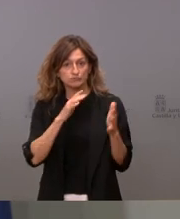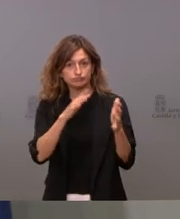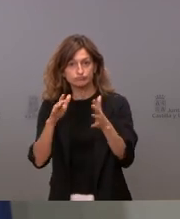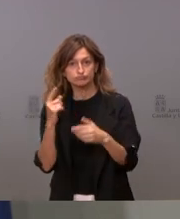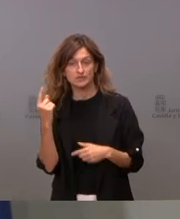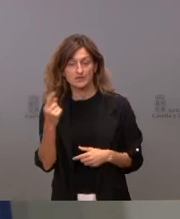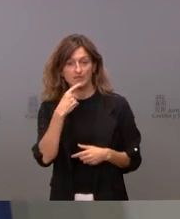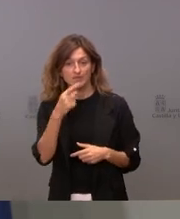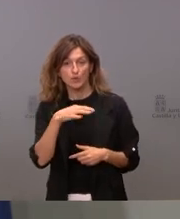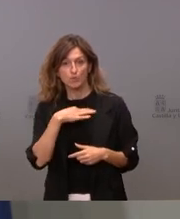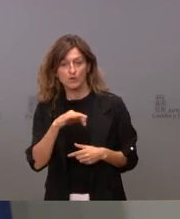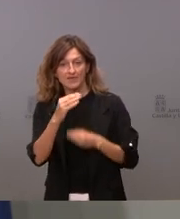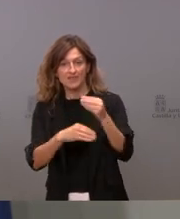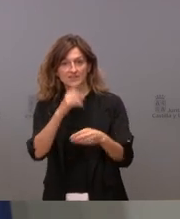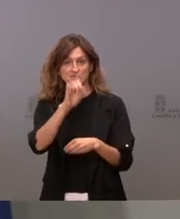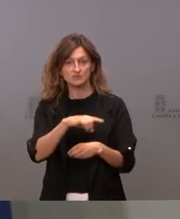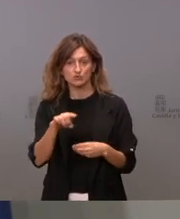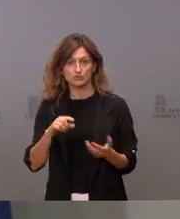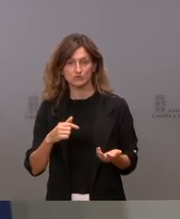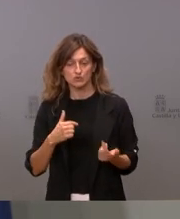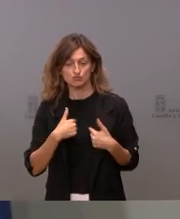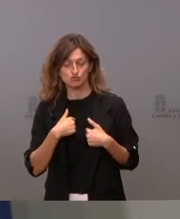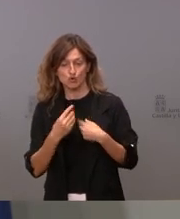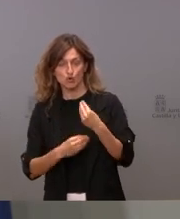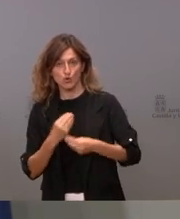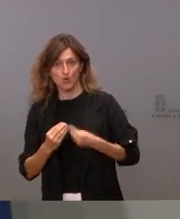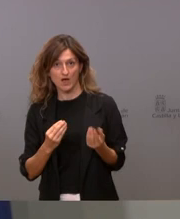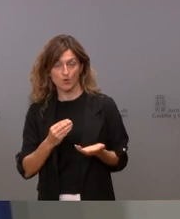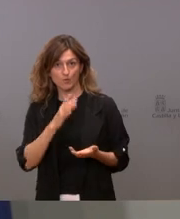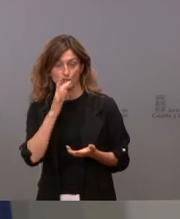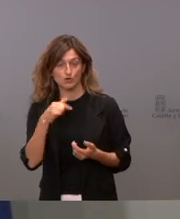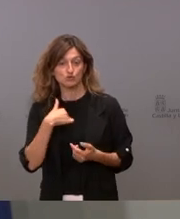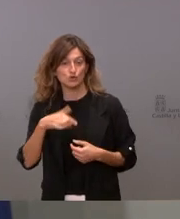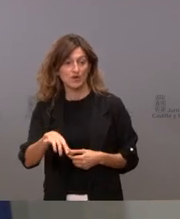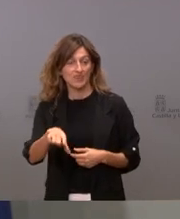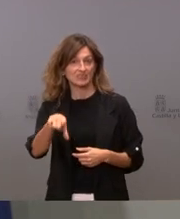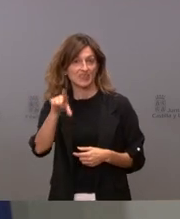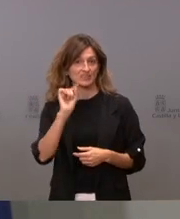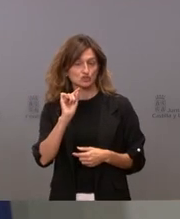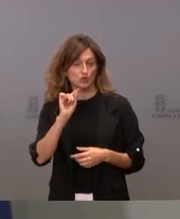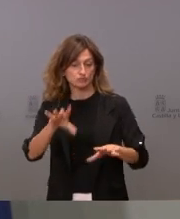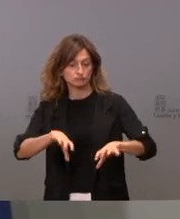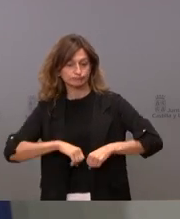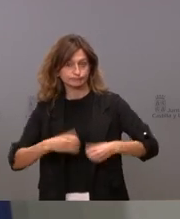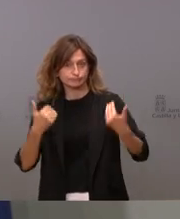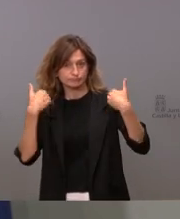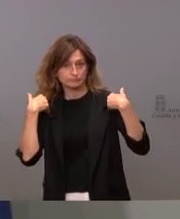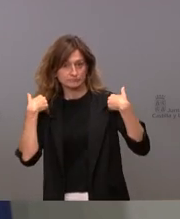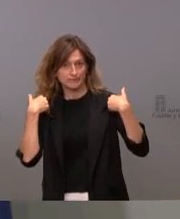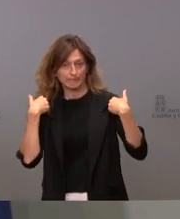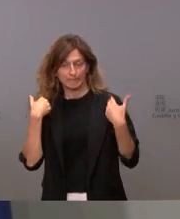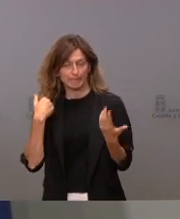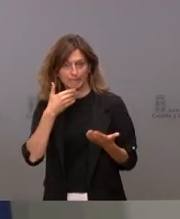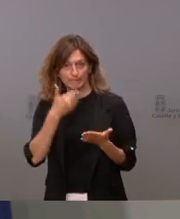y les doy la posibilidad de que lo hagan pero yo no lo hago porque yo ya he decidido que esto de asumir responsabilidades es una lata